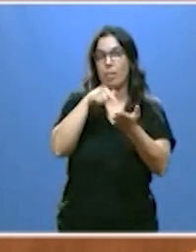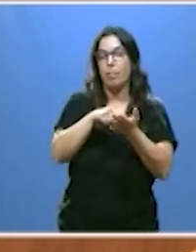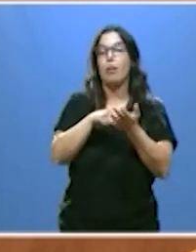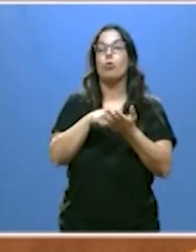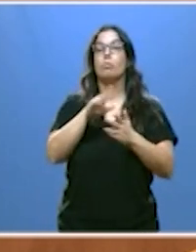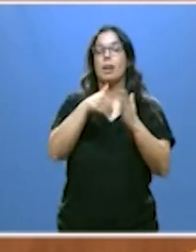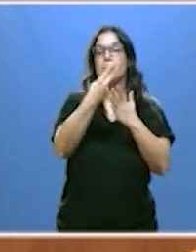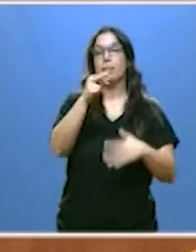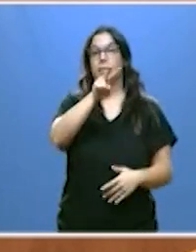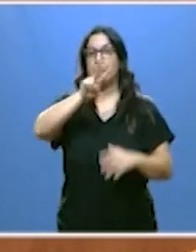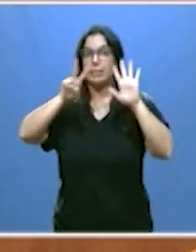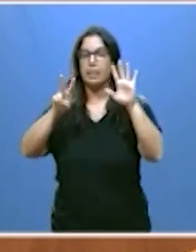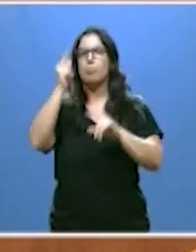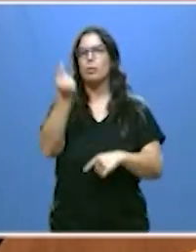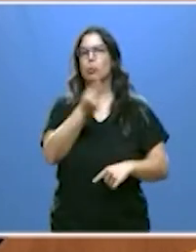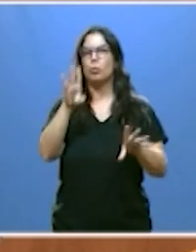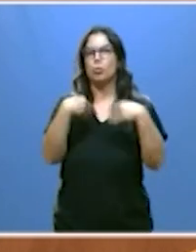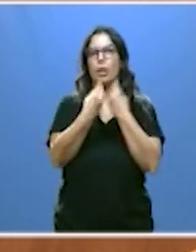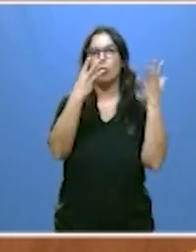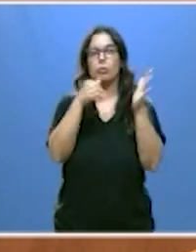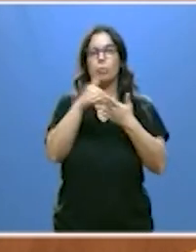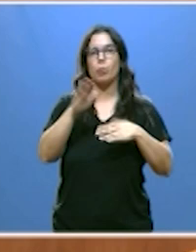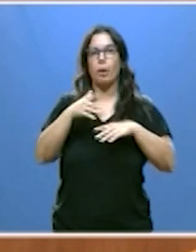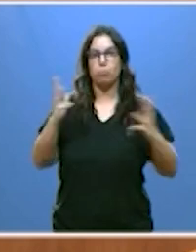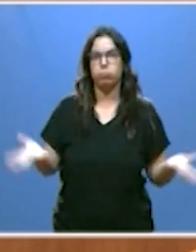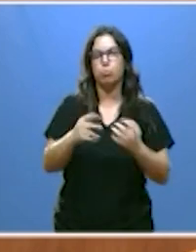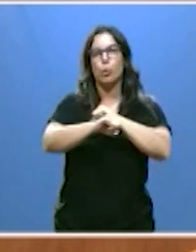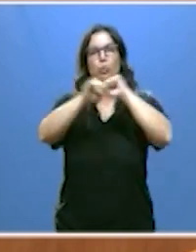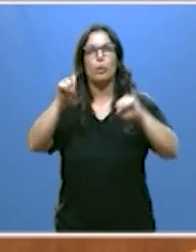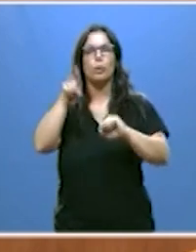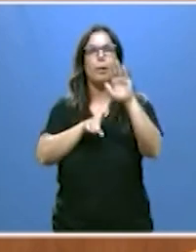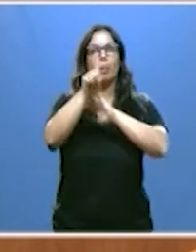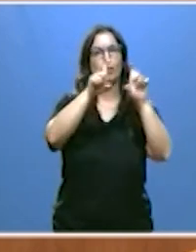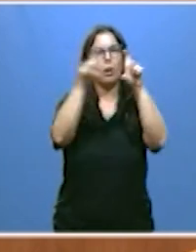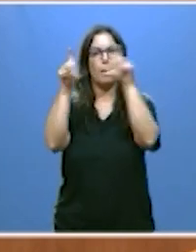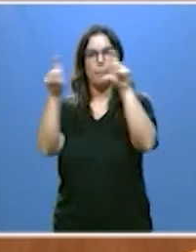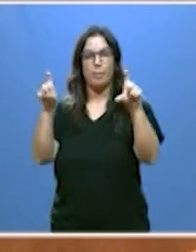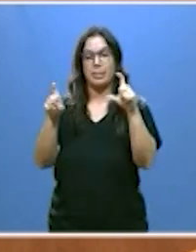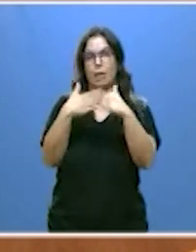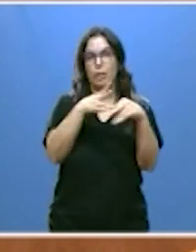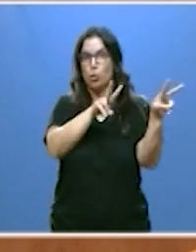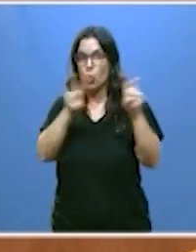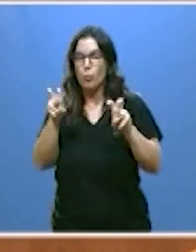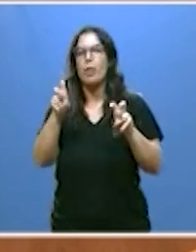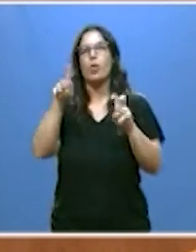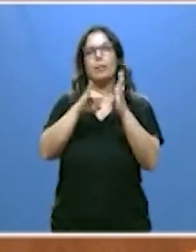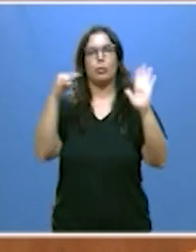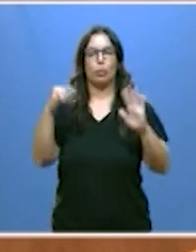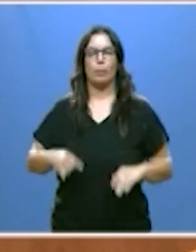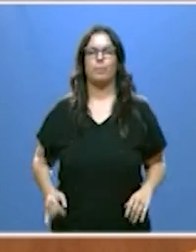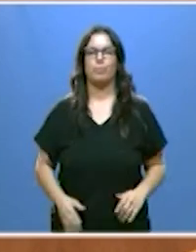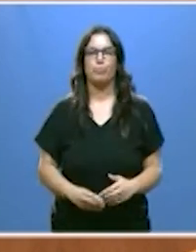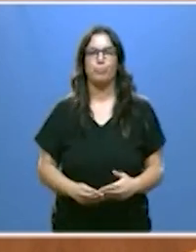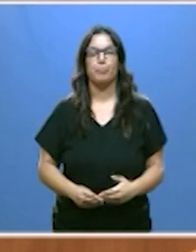de 80 millones para impulsar la consolidación y el crecimiento de las empresas innovadoras y tecnológicas